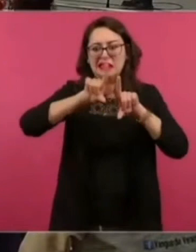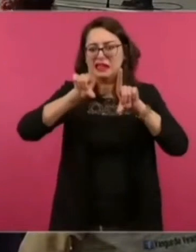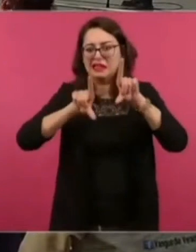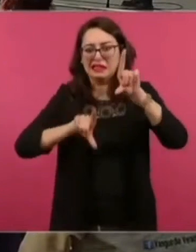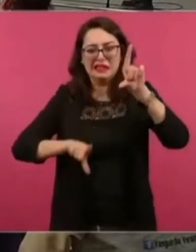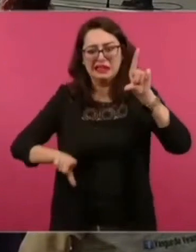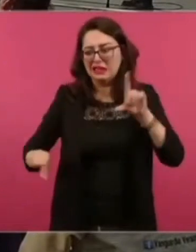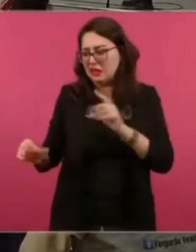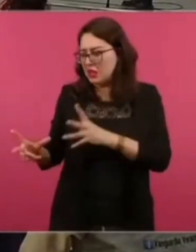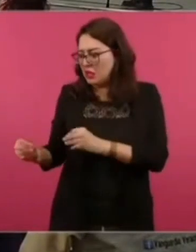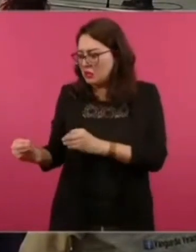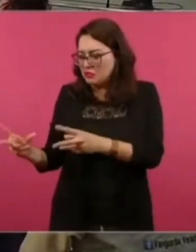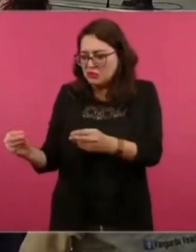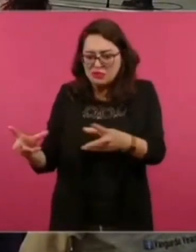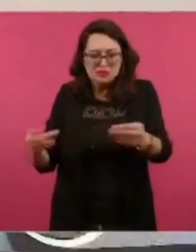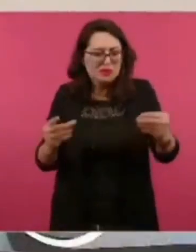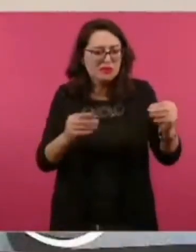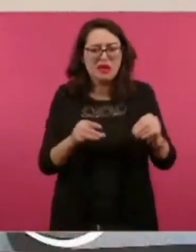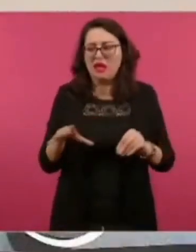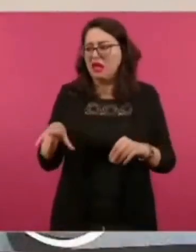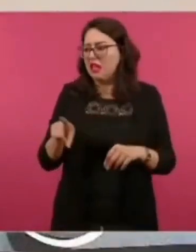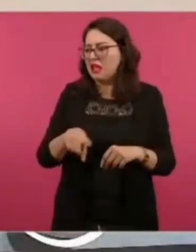de las tierras.